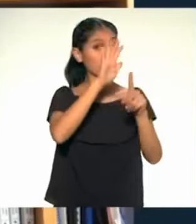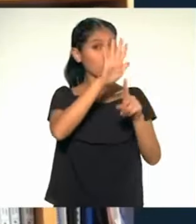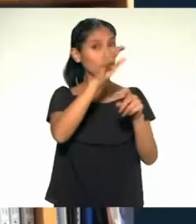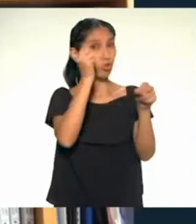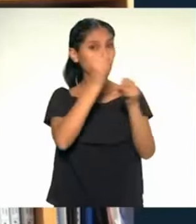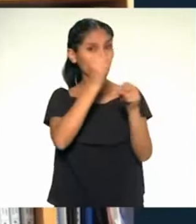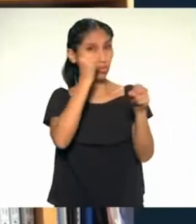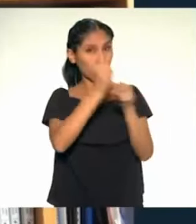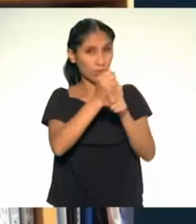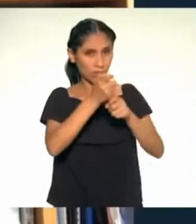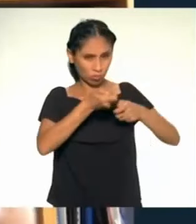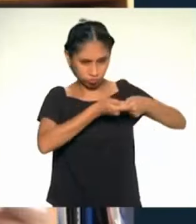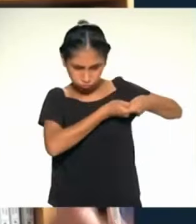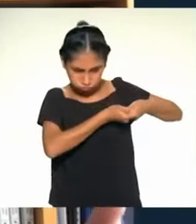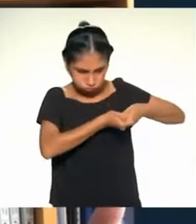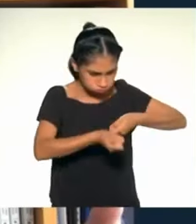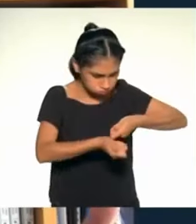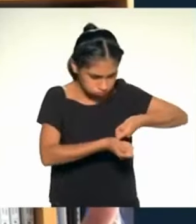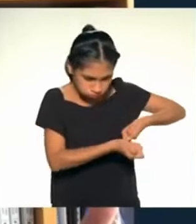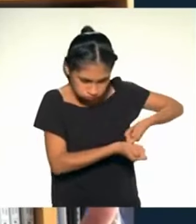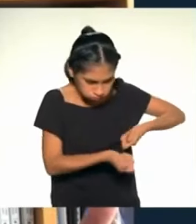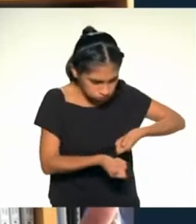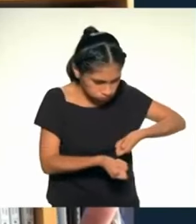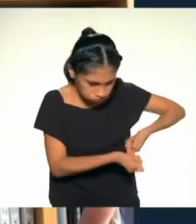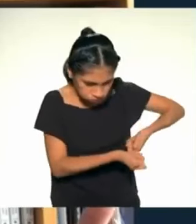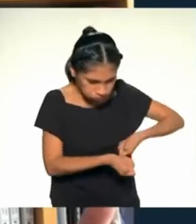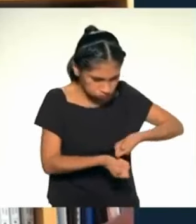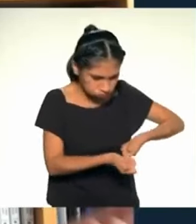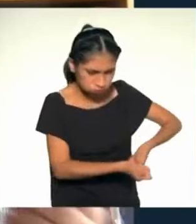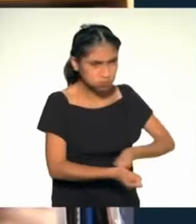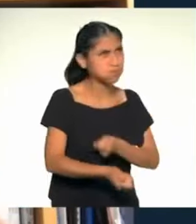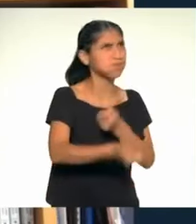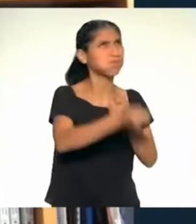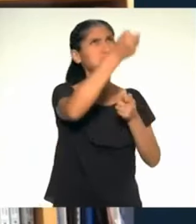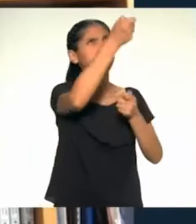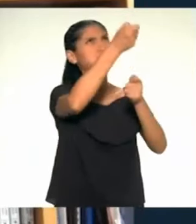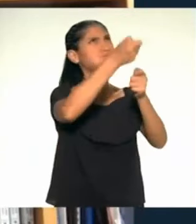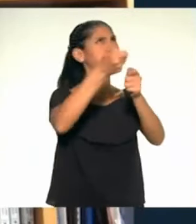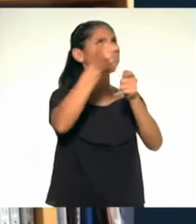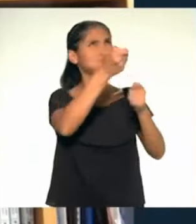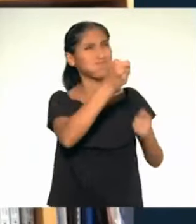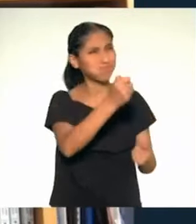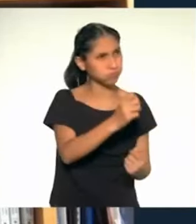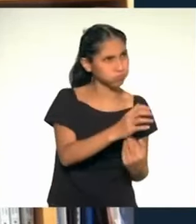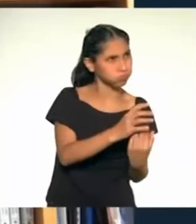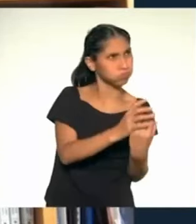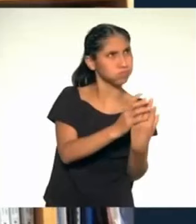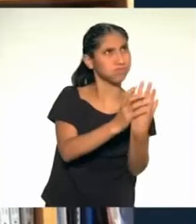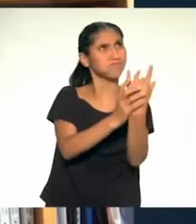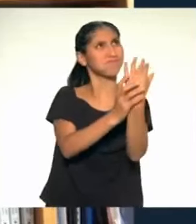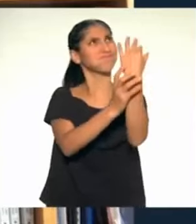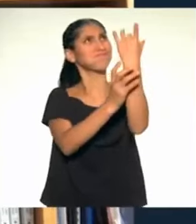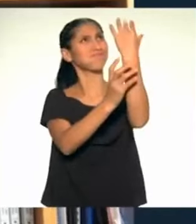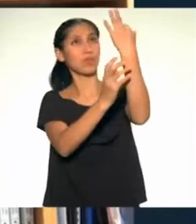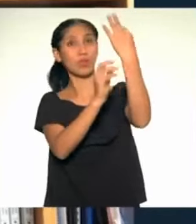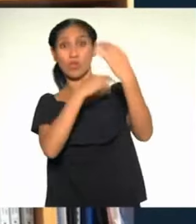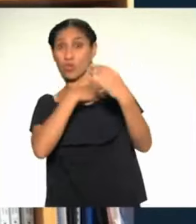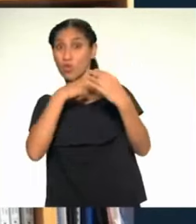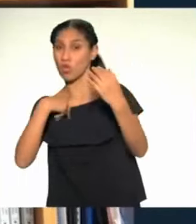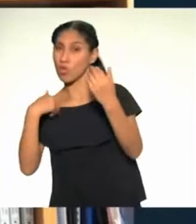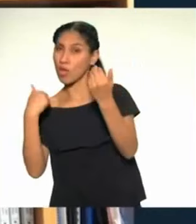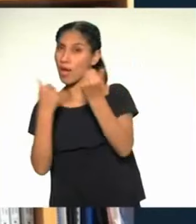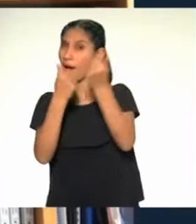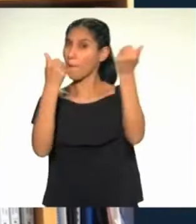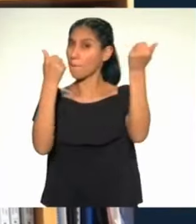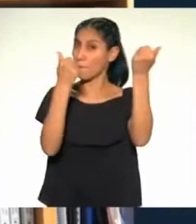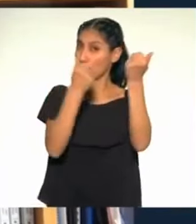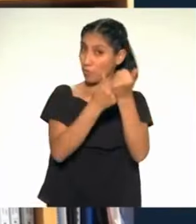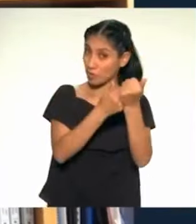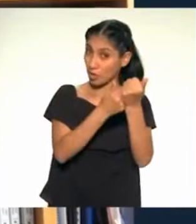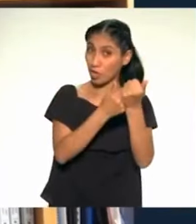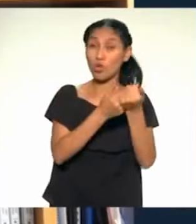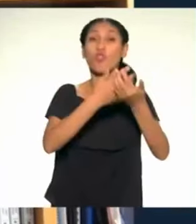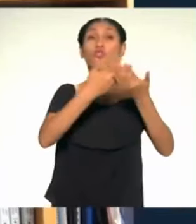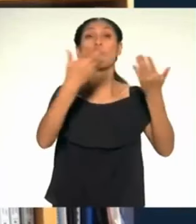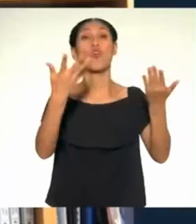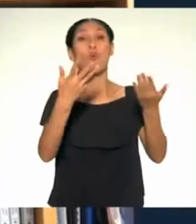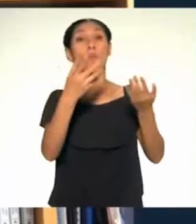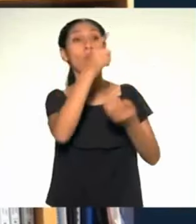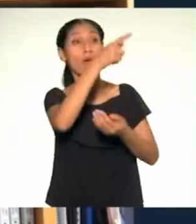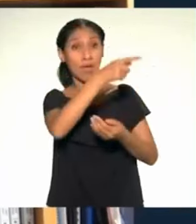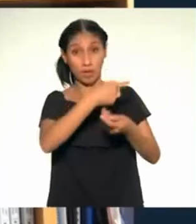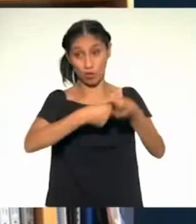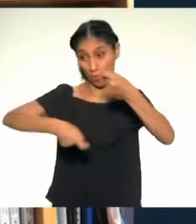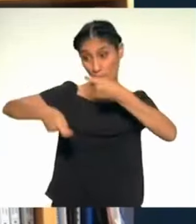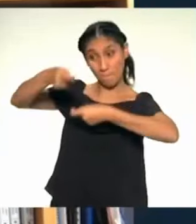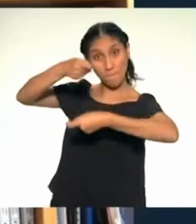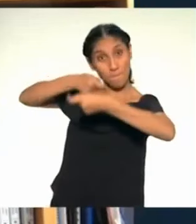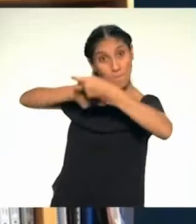mantener estas especies. Y nosotros podemos apoyar consumiendo productos que